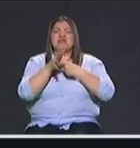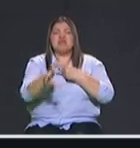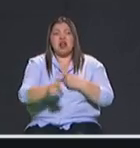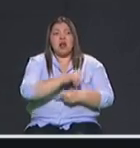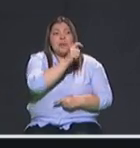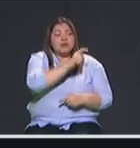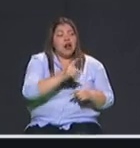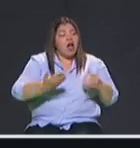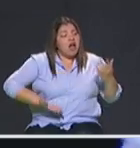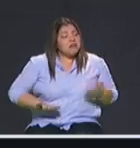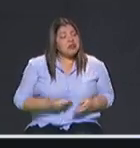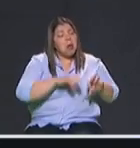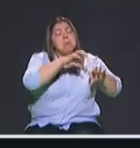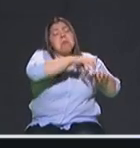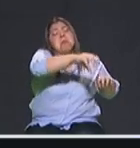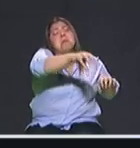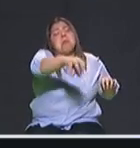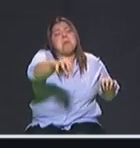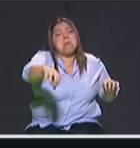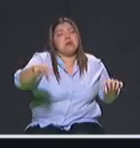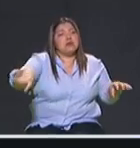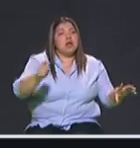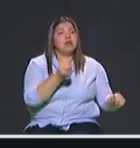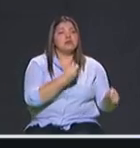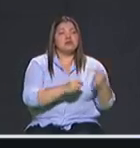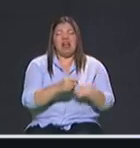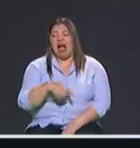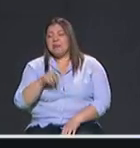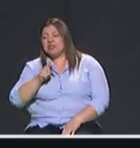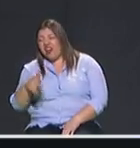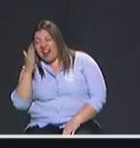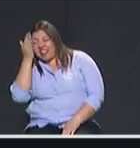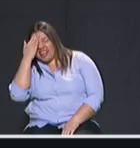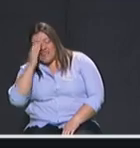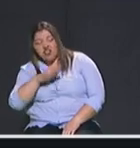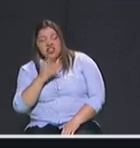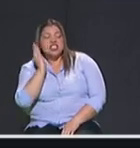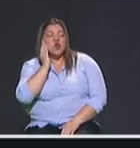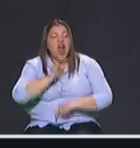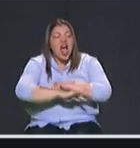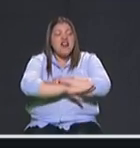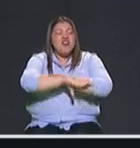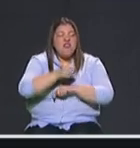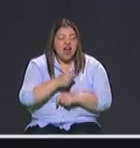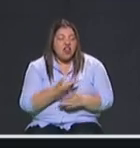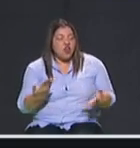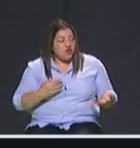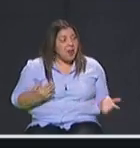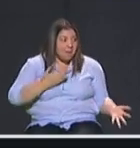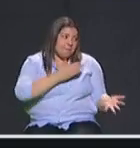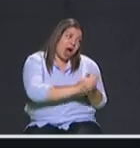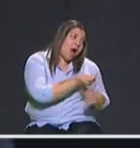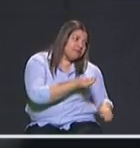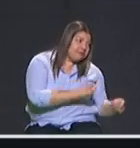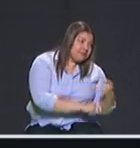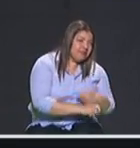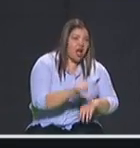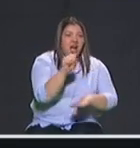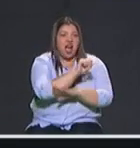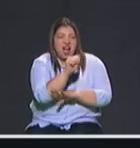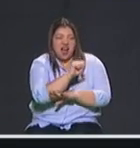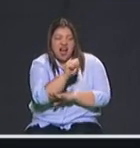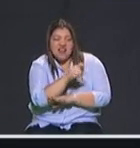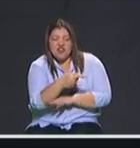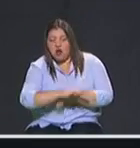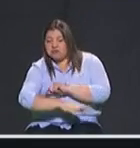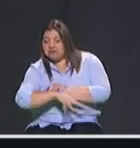los comercios no puede ser que la gente sepa dónde venden los celulares robados los repuestos de los carros robados dónde van a buscar las cosas después de que le roban a qué